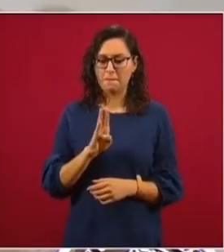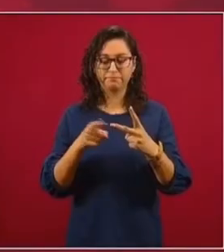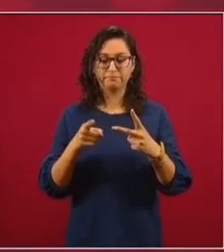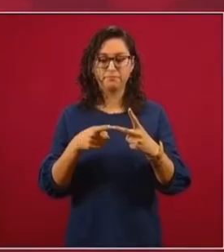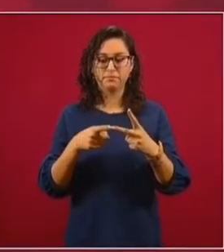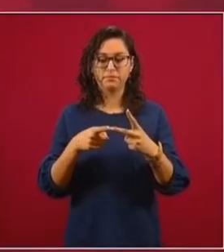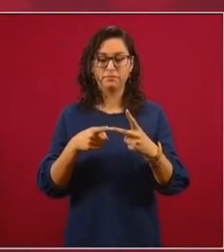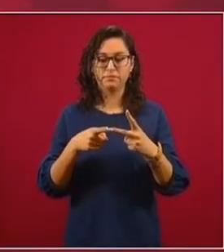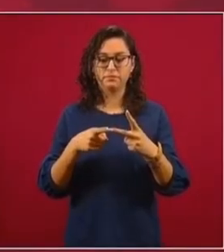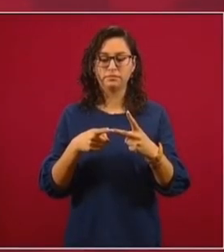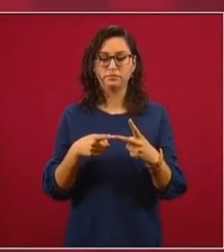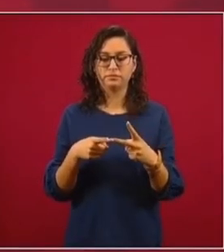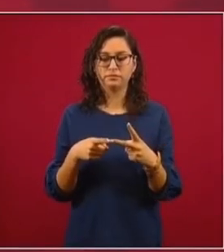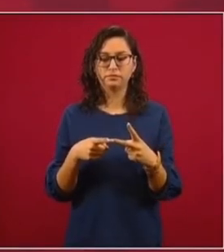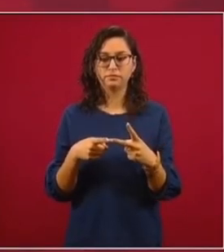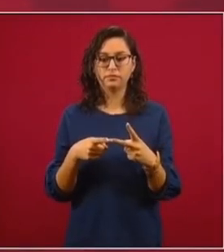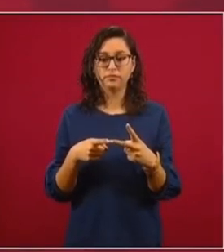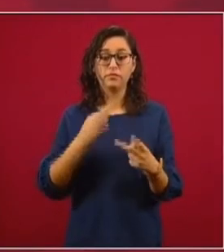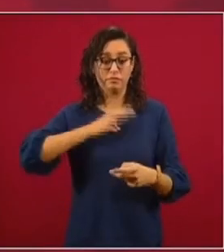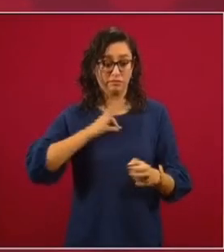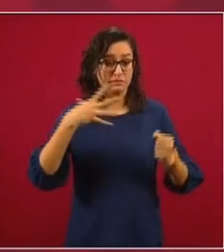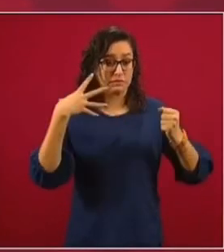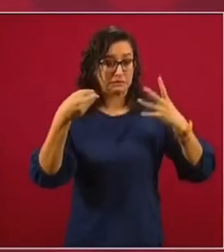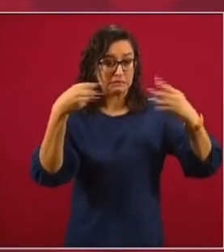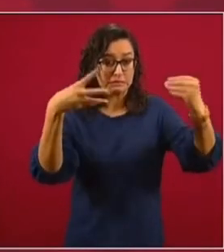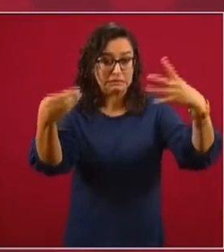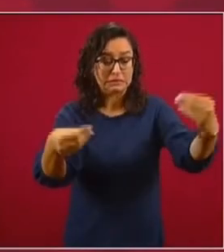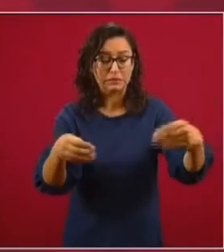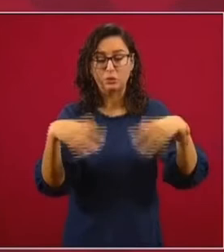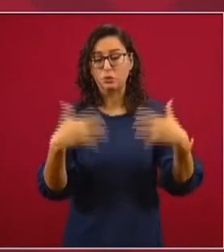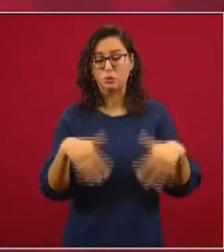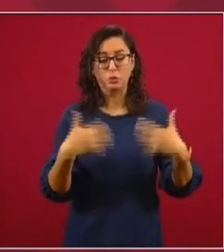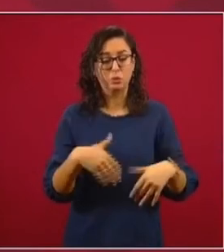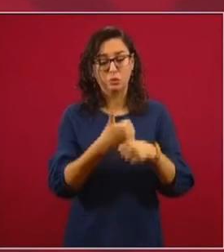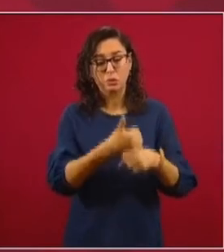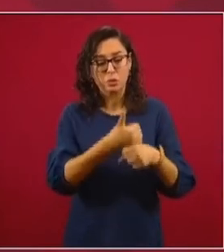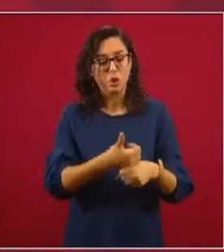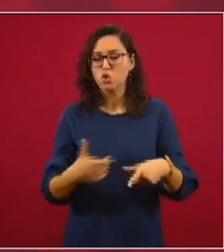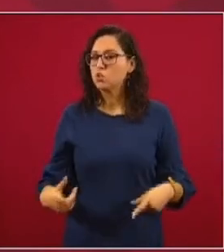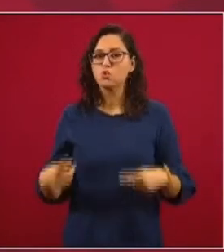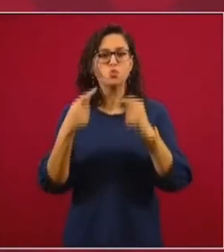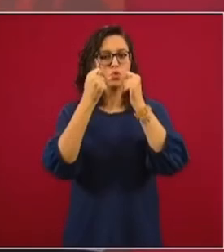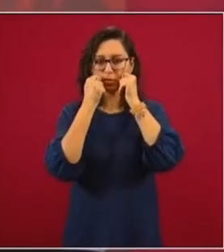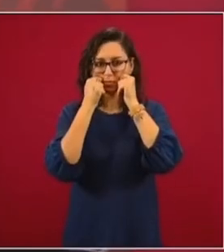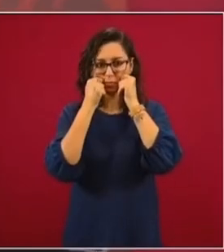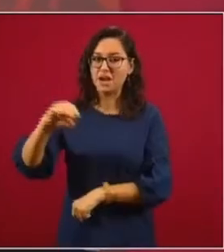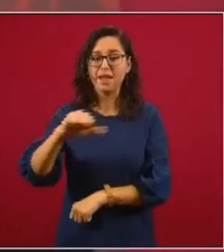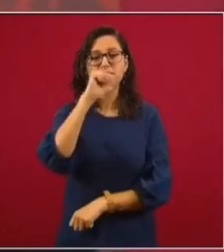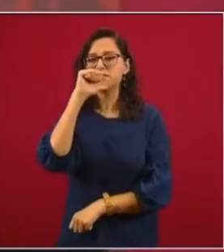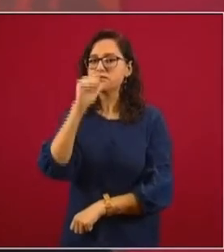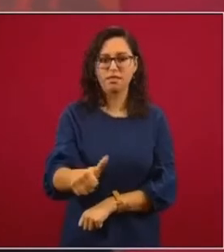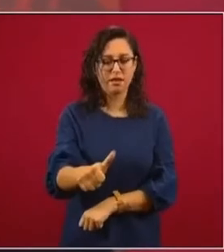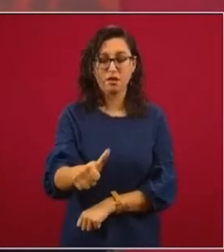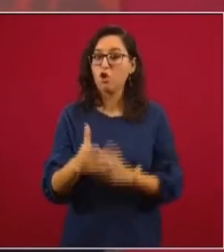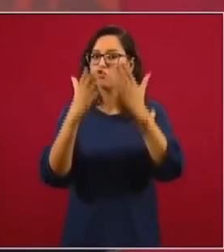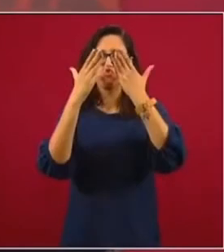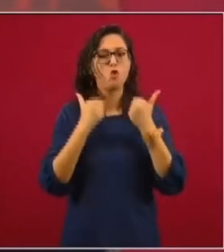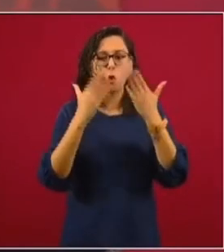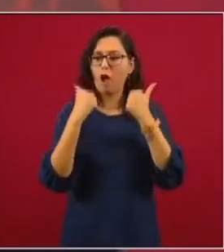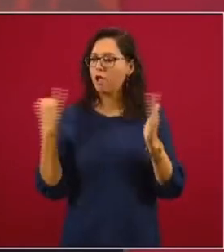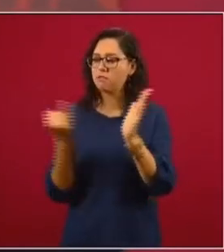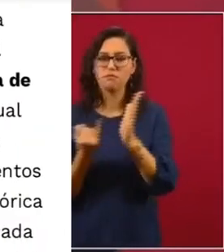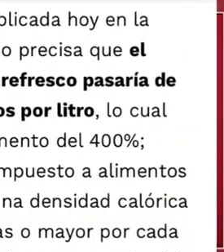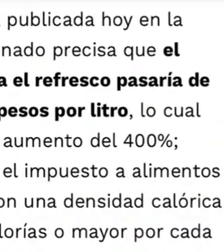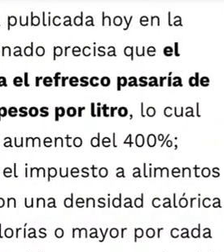del país. Estamos cumpliendo, a pesar de la pandemia, con no aumentar impuestos. No hay ningún